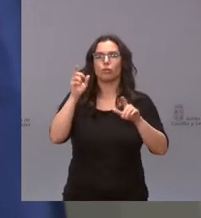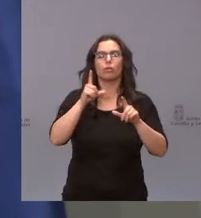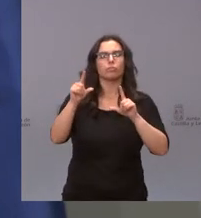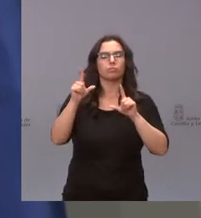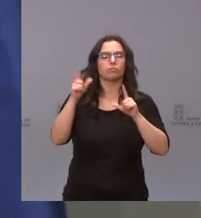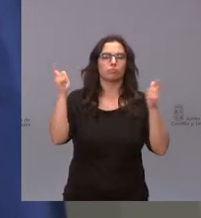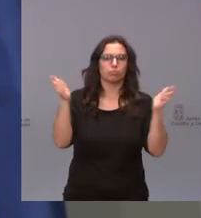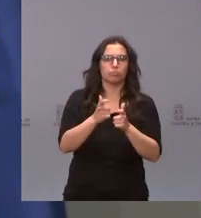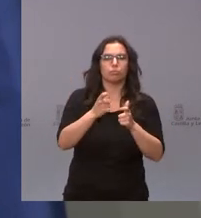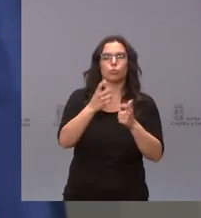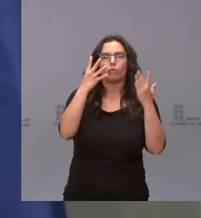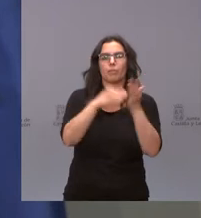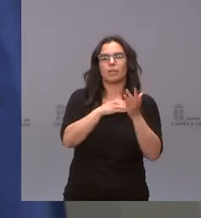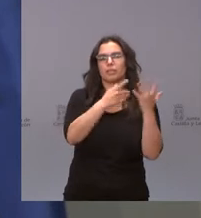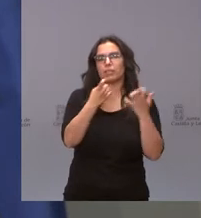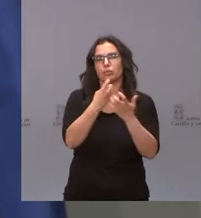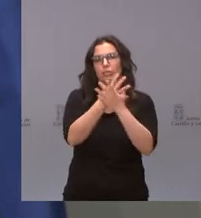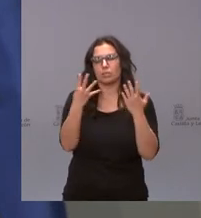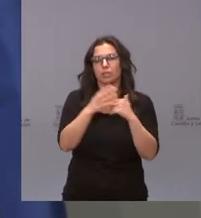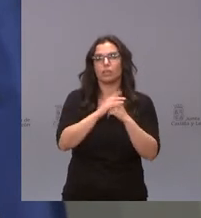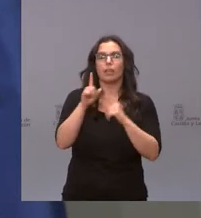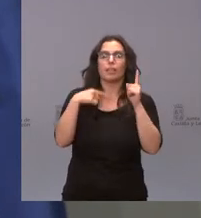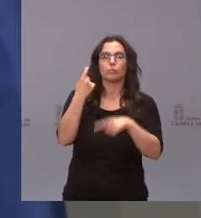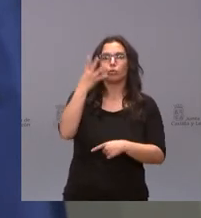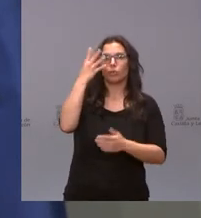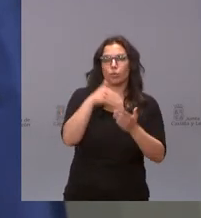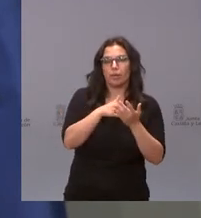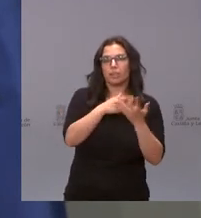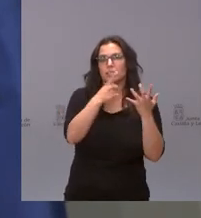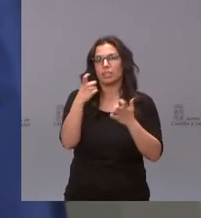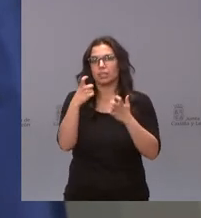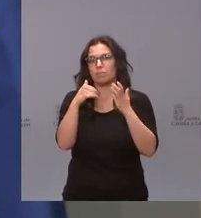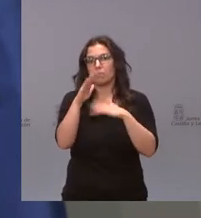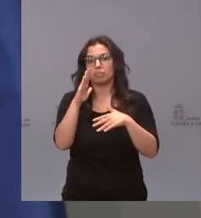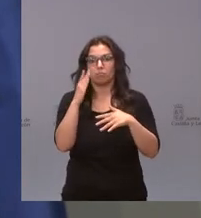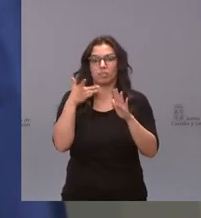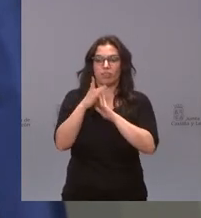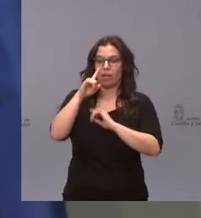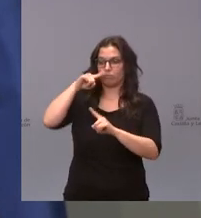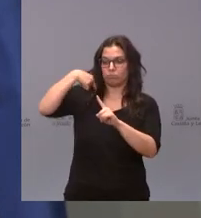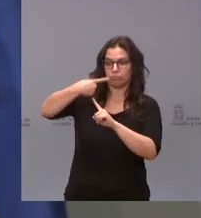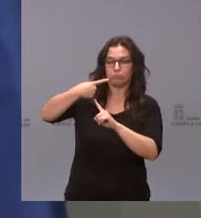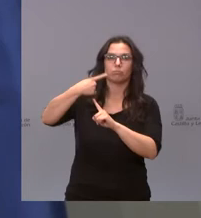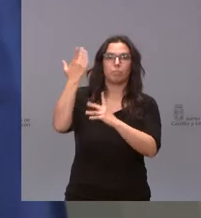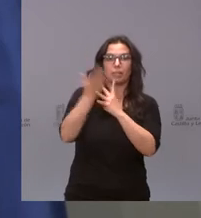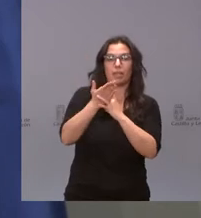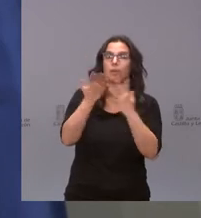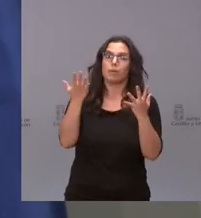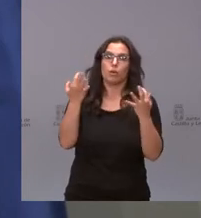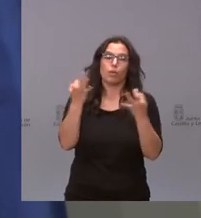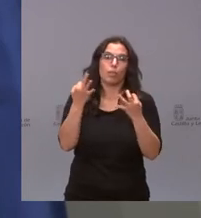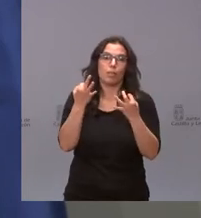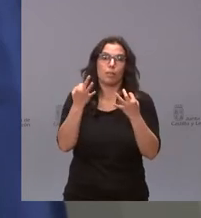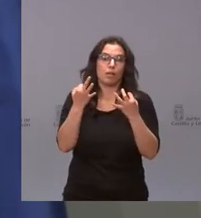en 2019 4.630 personas la mitad pero que simplemente hay que hacer las sumas